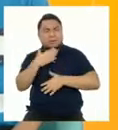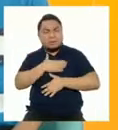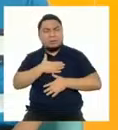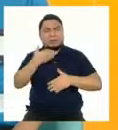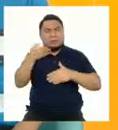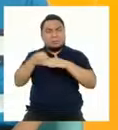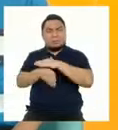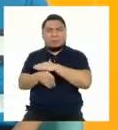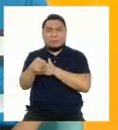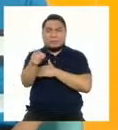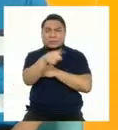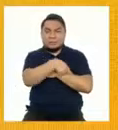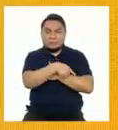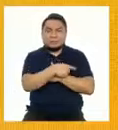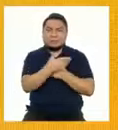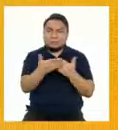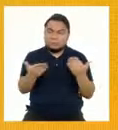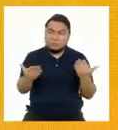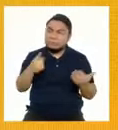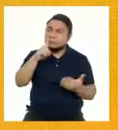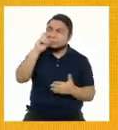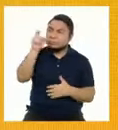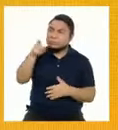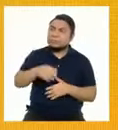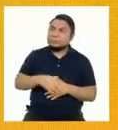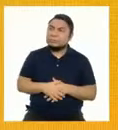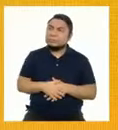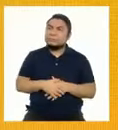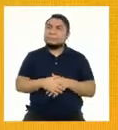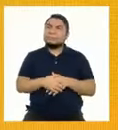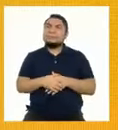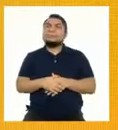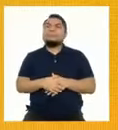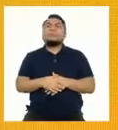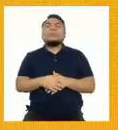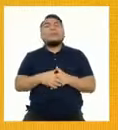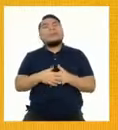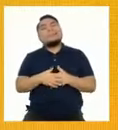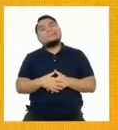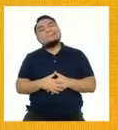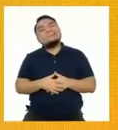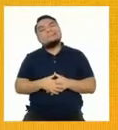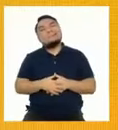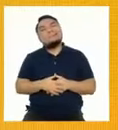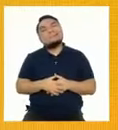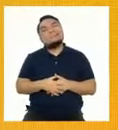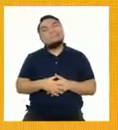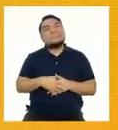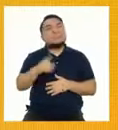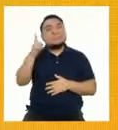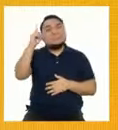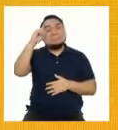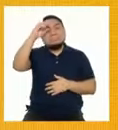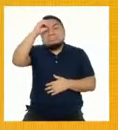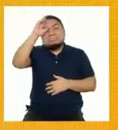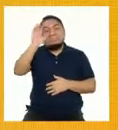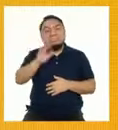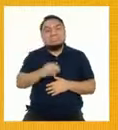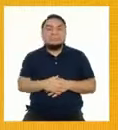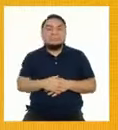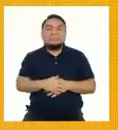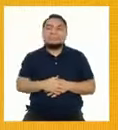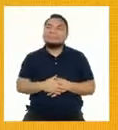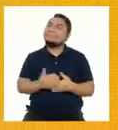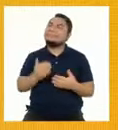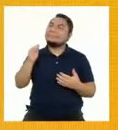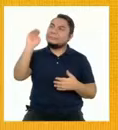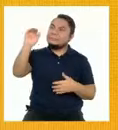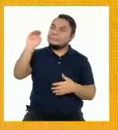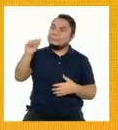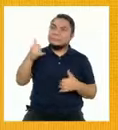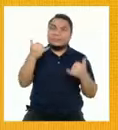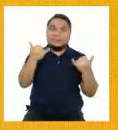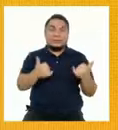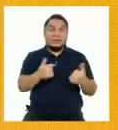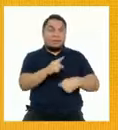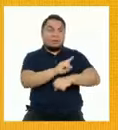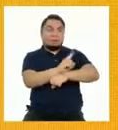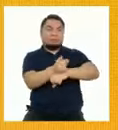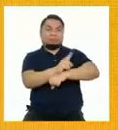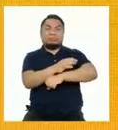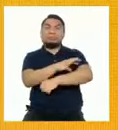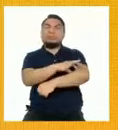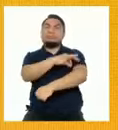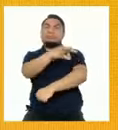puedan acceder a estos? Eh... No sé. Jonathan, estamos ante un